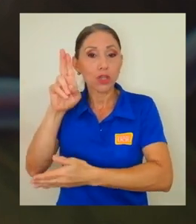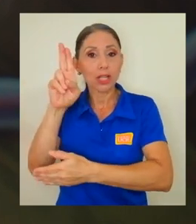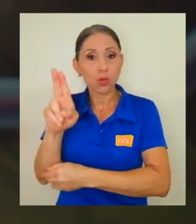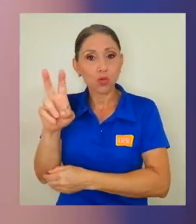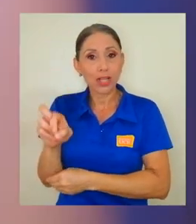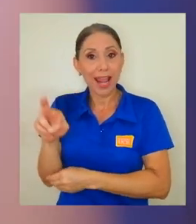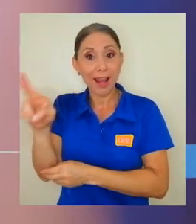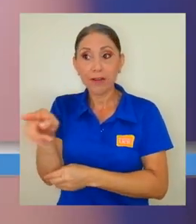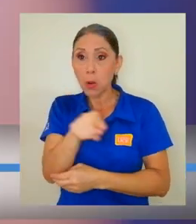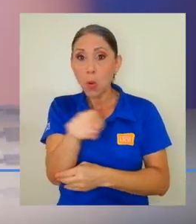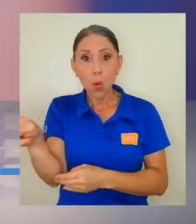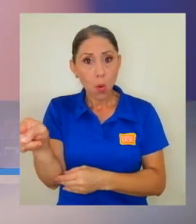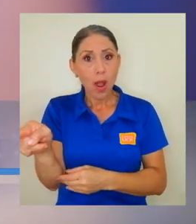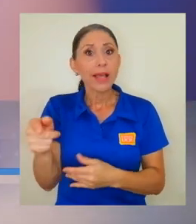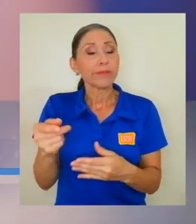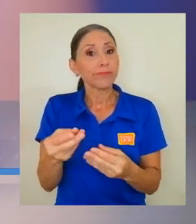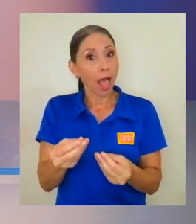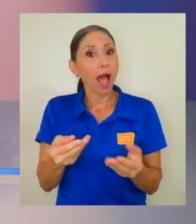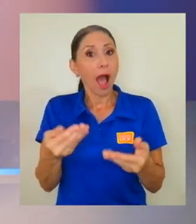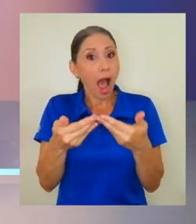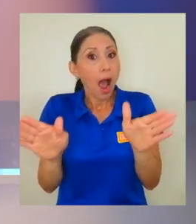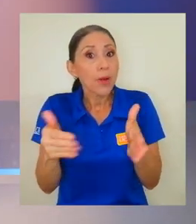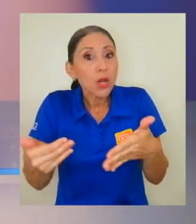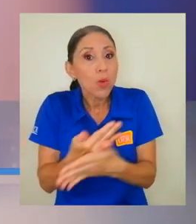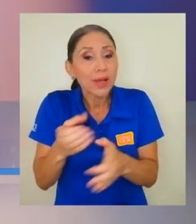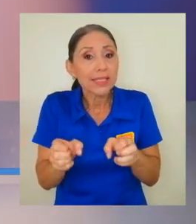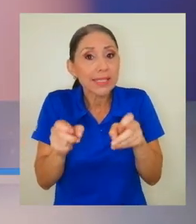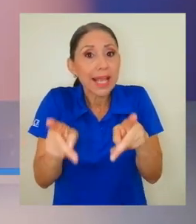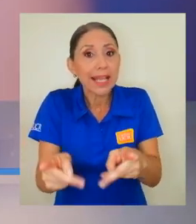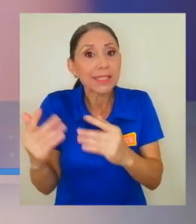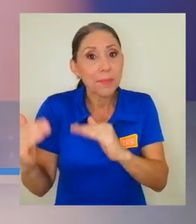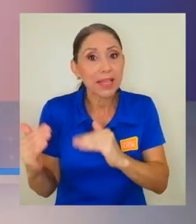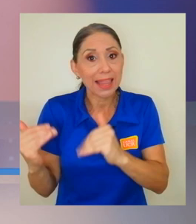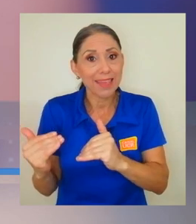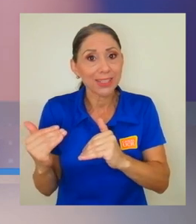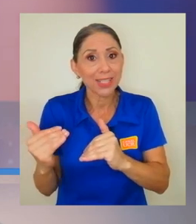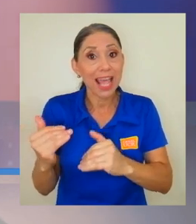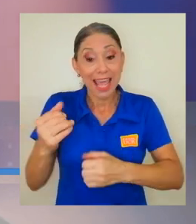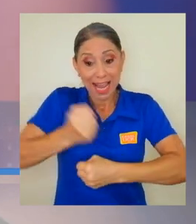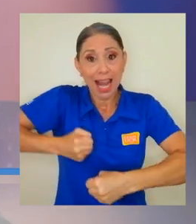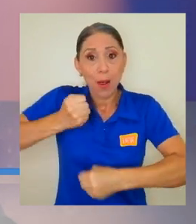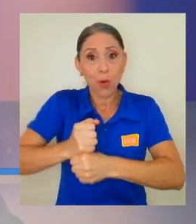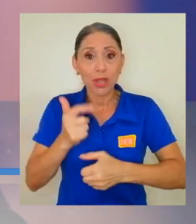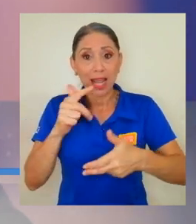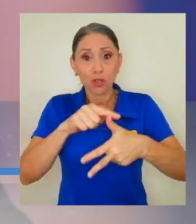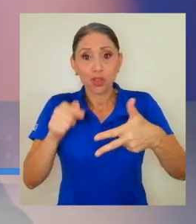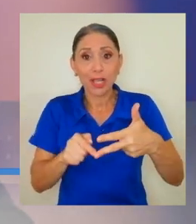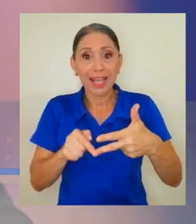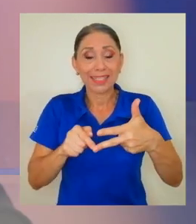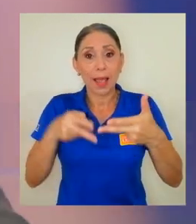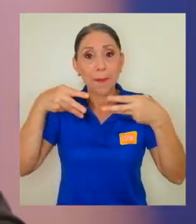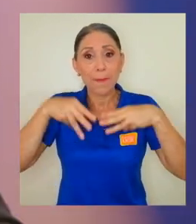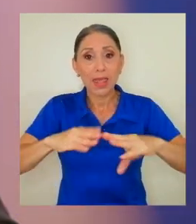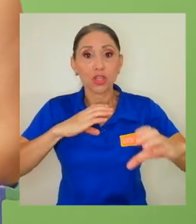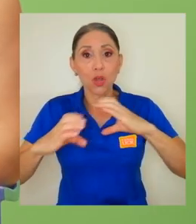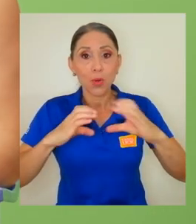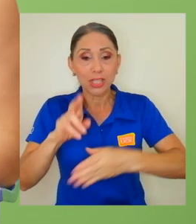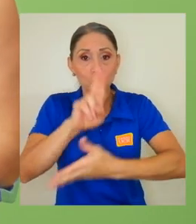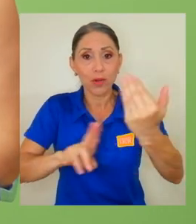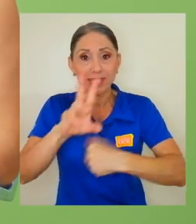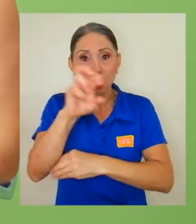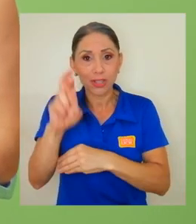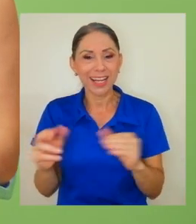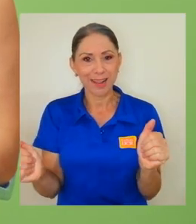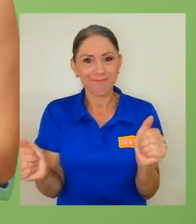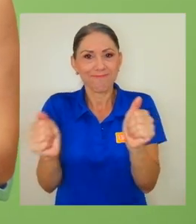UCR despierta grandes expectativas y la posibilidad de enlazar más la labor de los tres medios de la universidad de costa rica creo